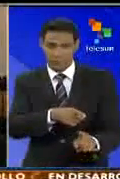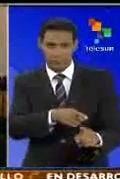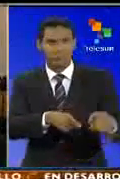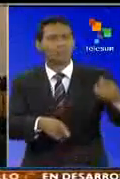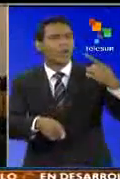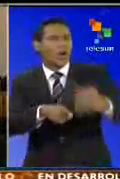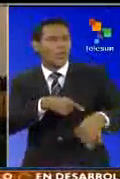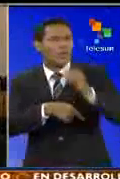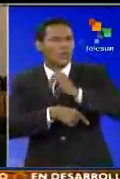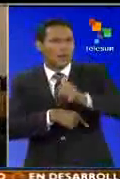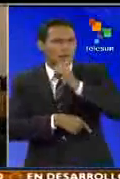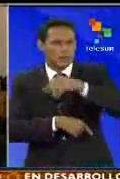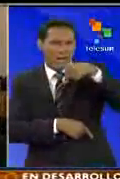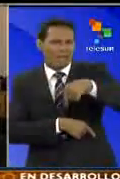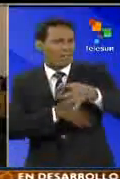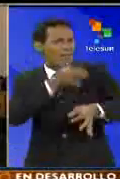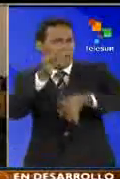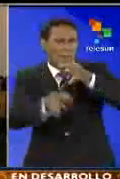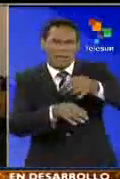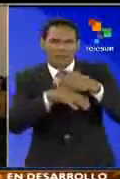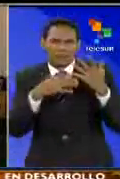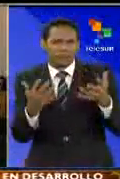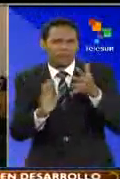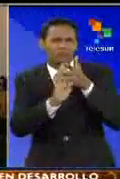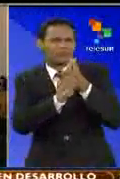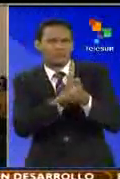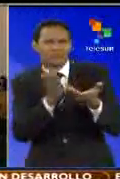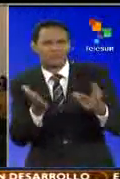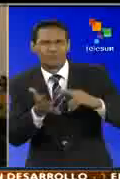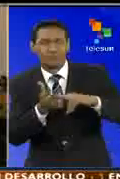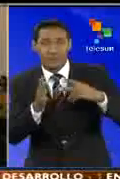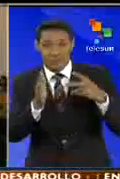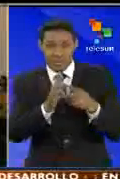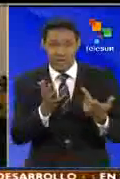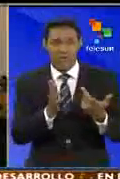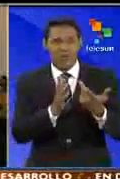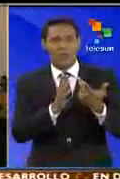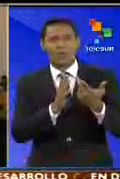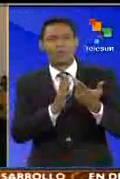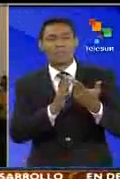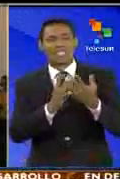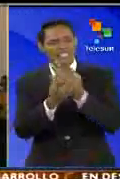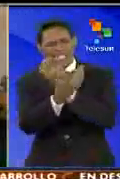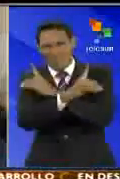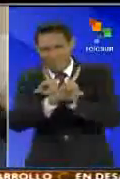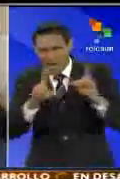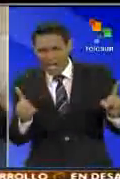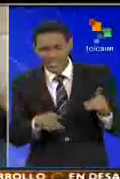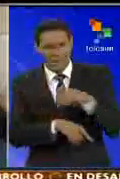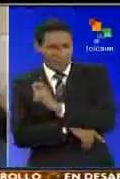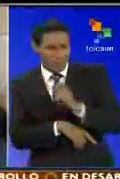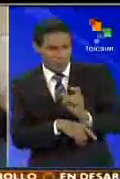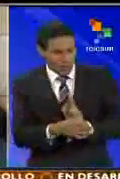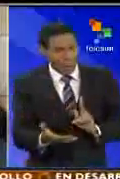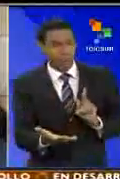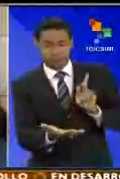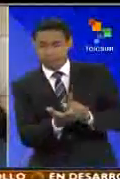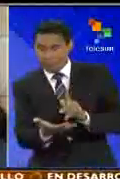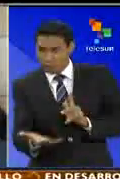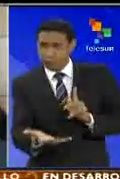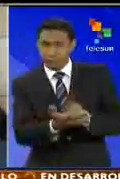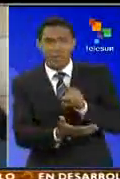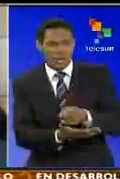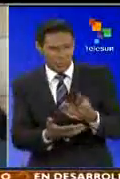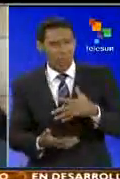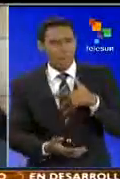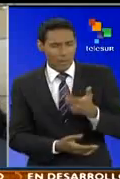a plantear en estos espacios tiene que ver con la profundización de la democracia participativa y protagónica a la hora de